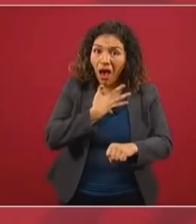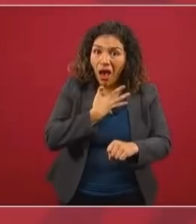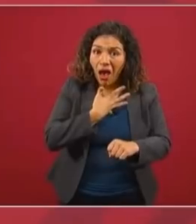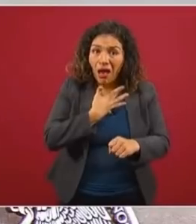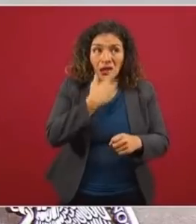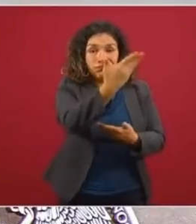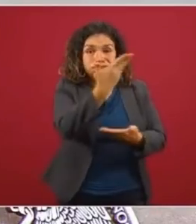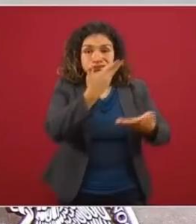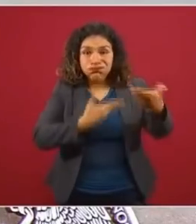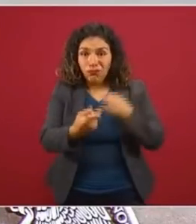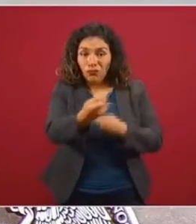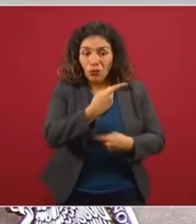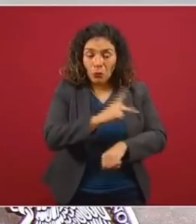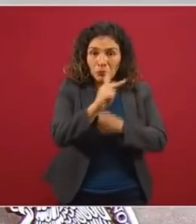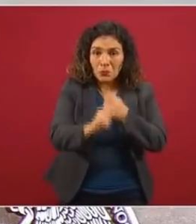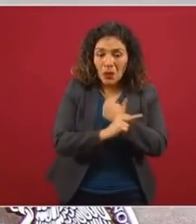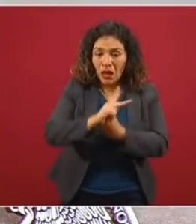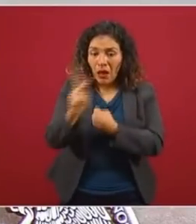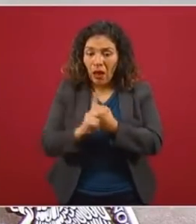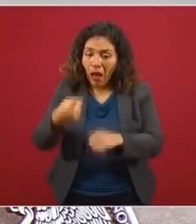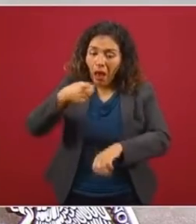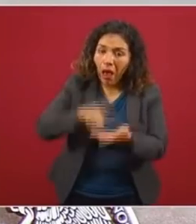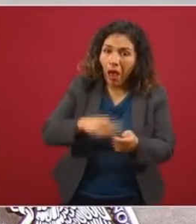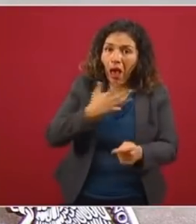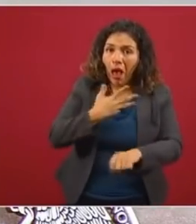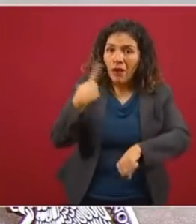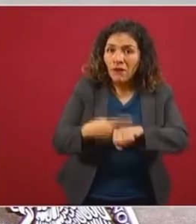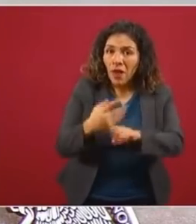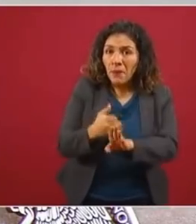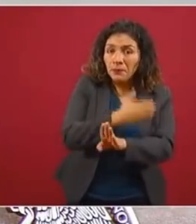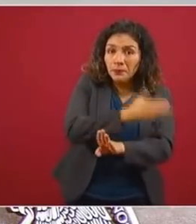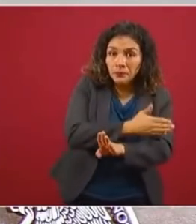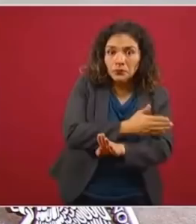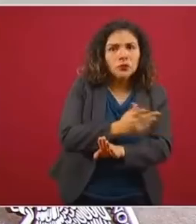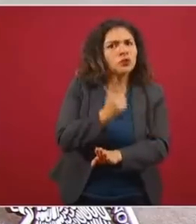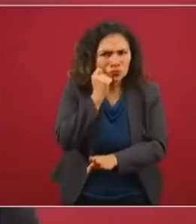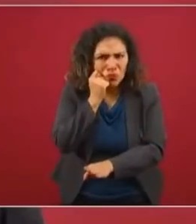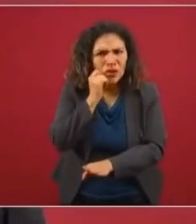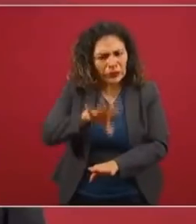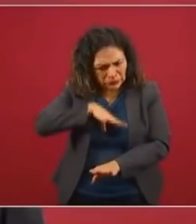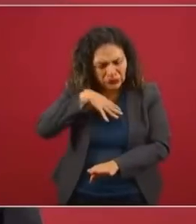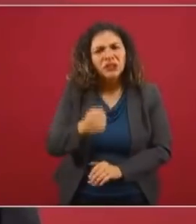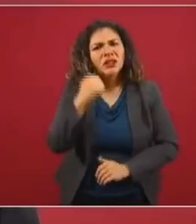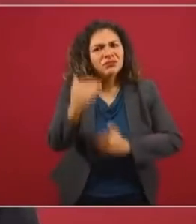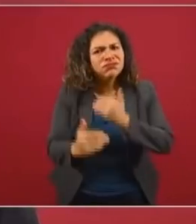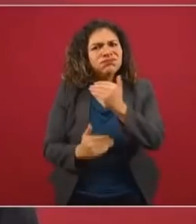crónicos estemos saliendo adelante no es